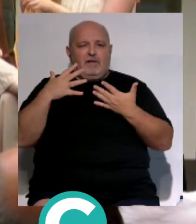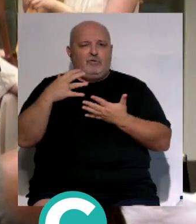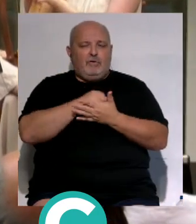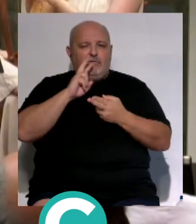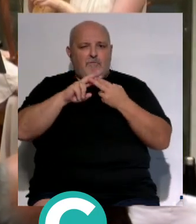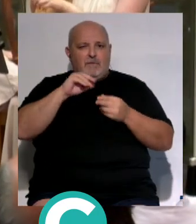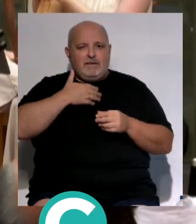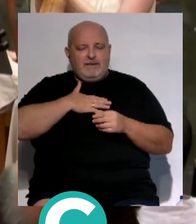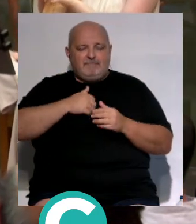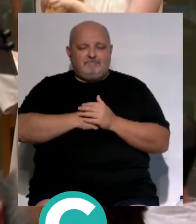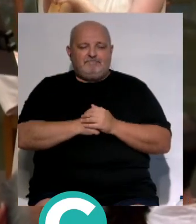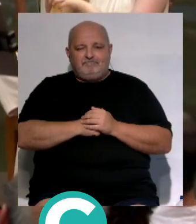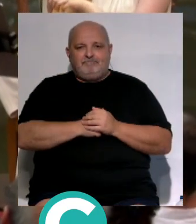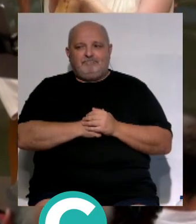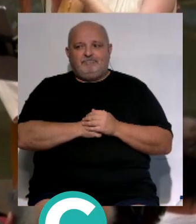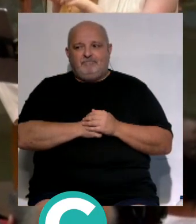por su confianza. Adiós.